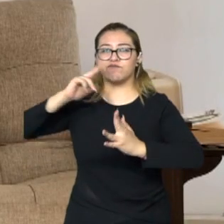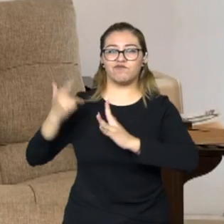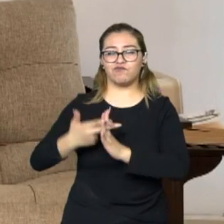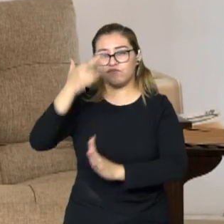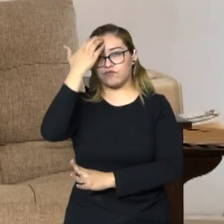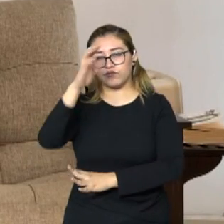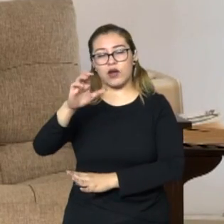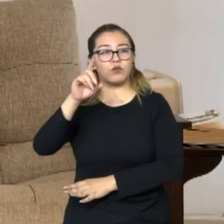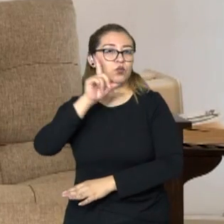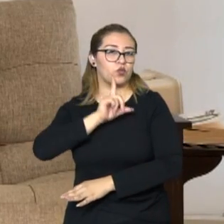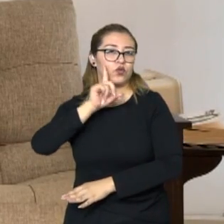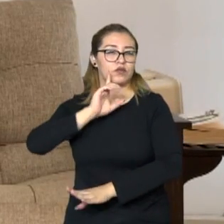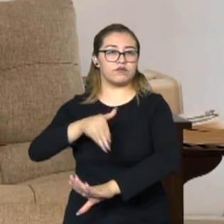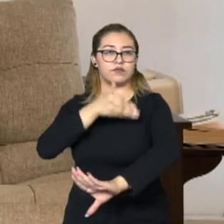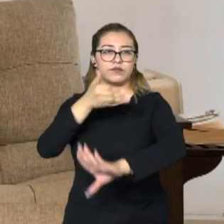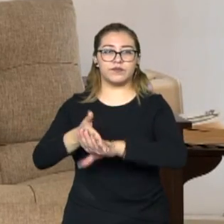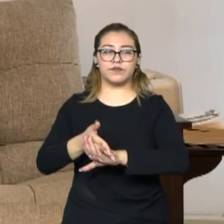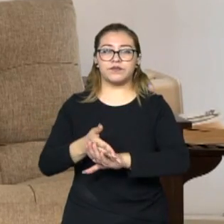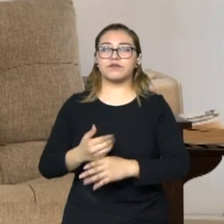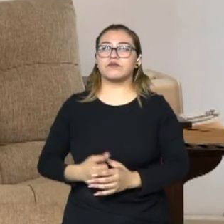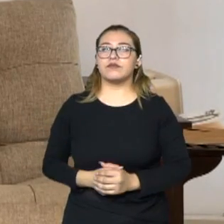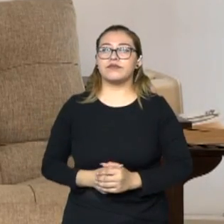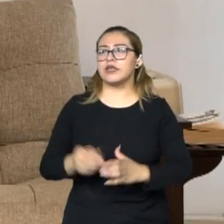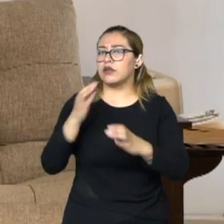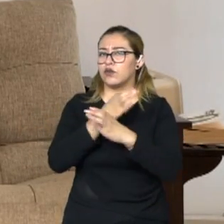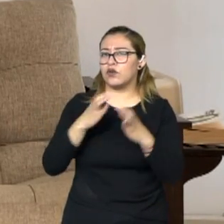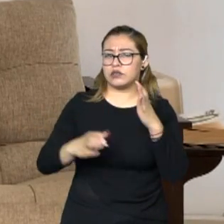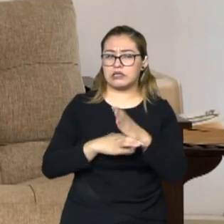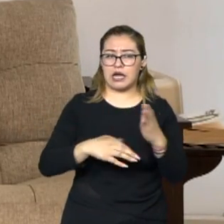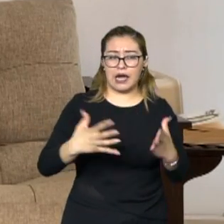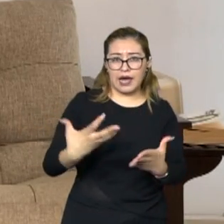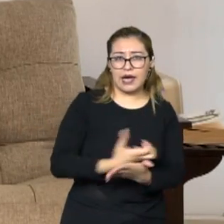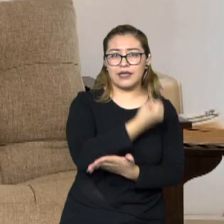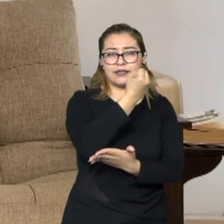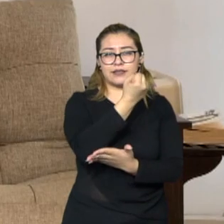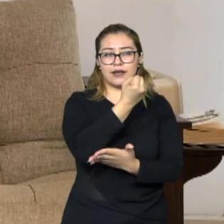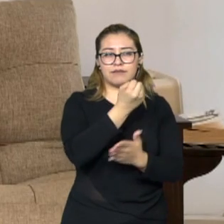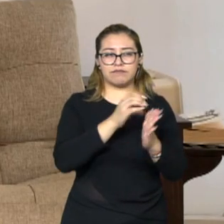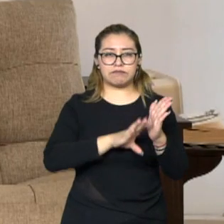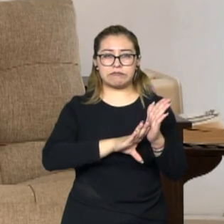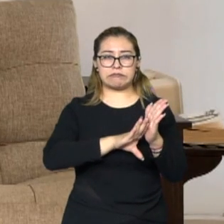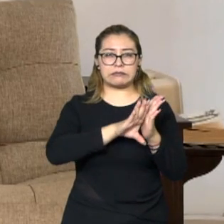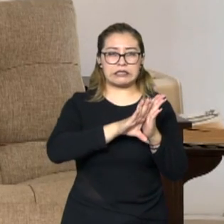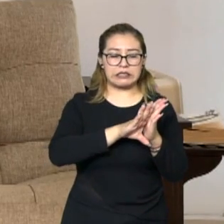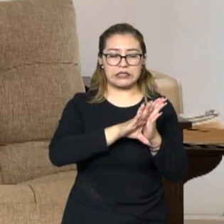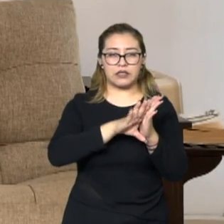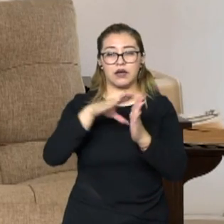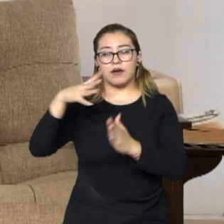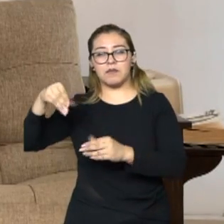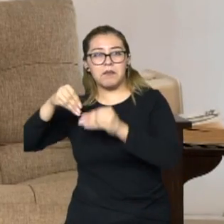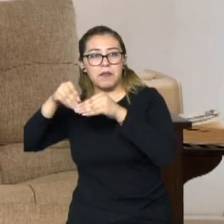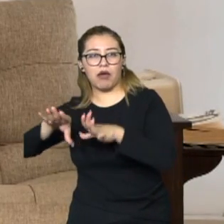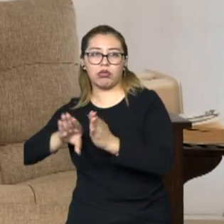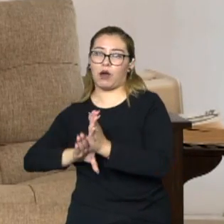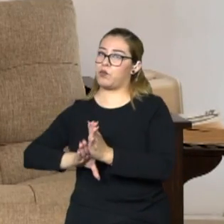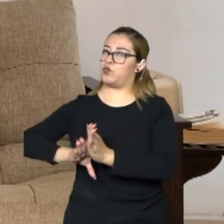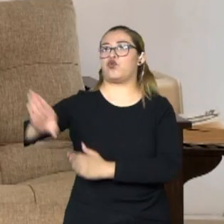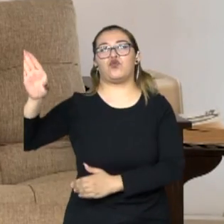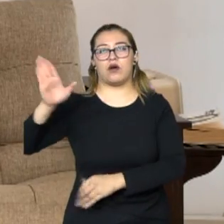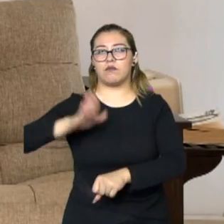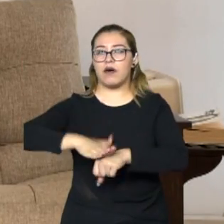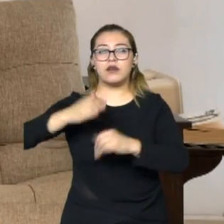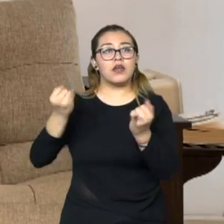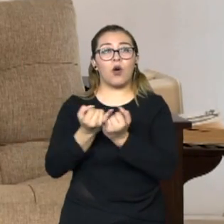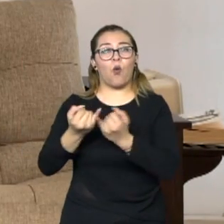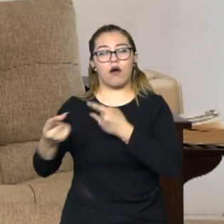frente a las ganancias las pérdidas son muchas, pero creo sin duda que en la medida en que se conversa